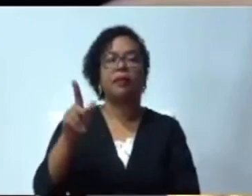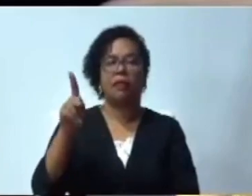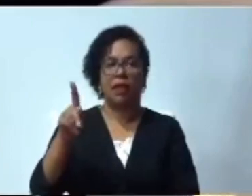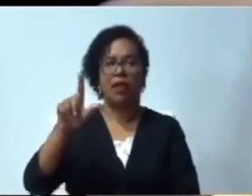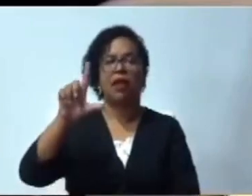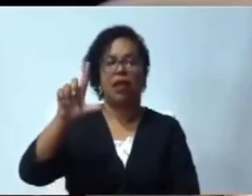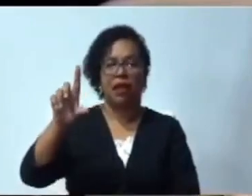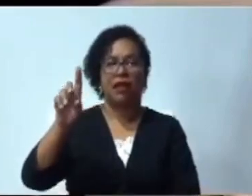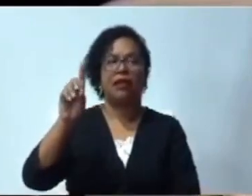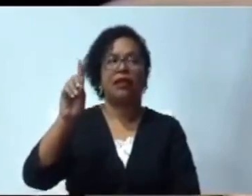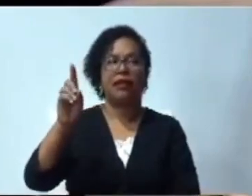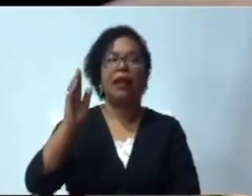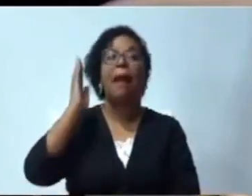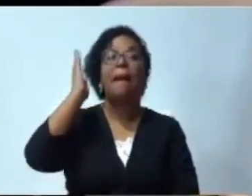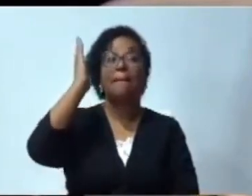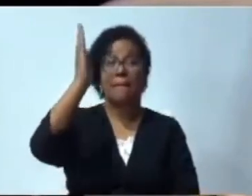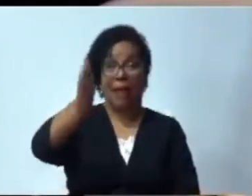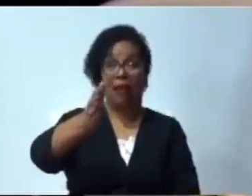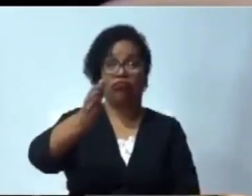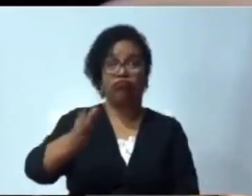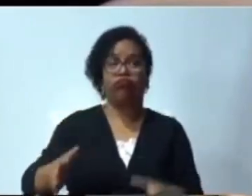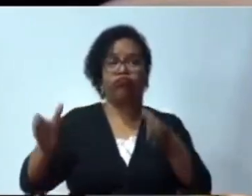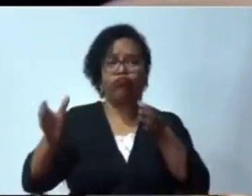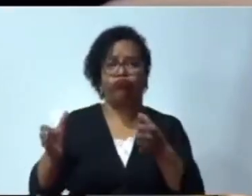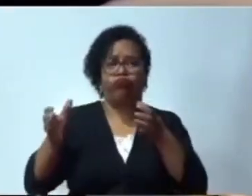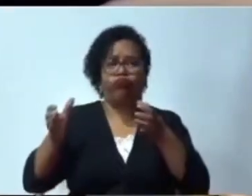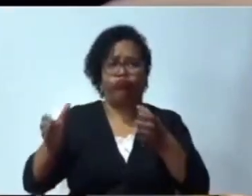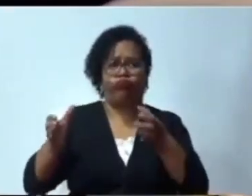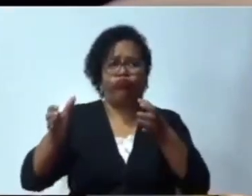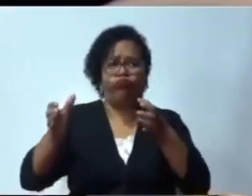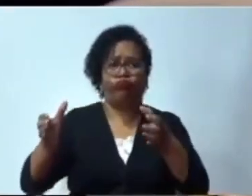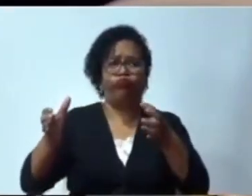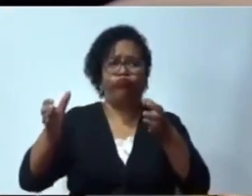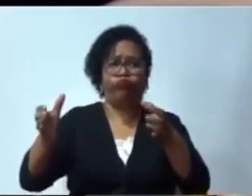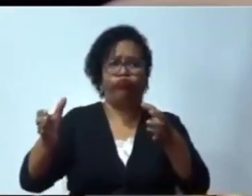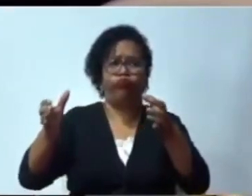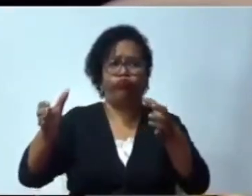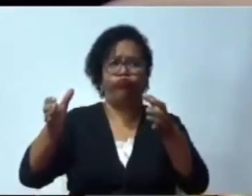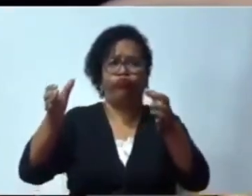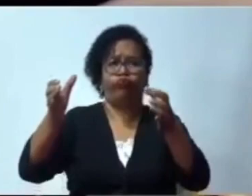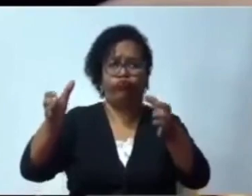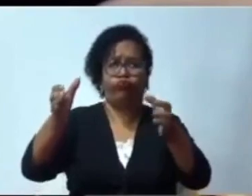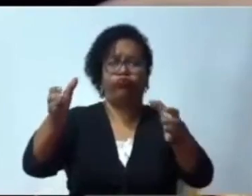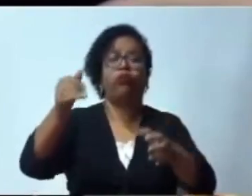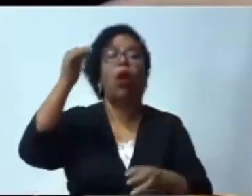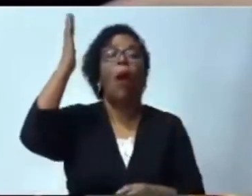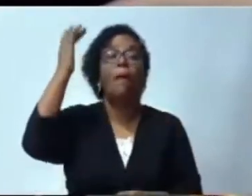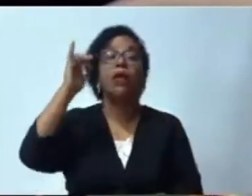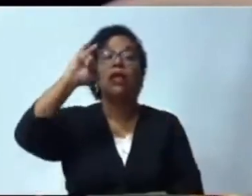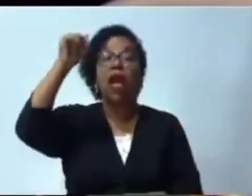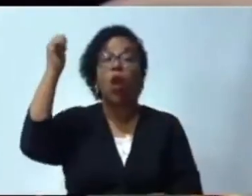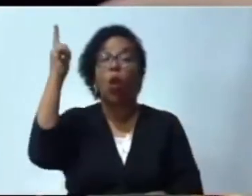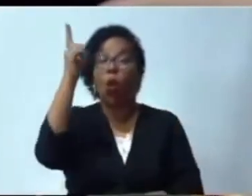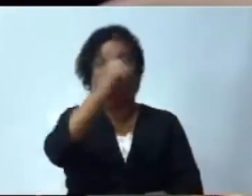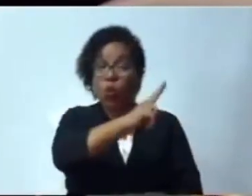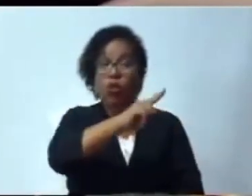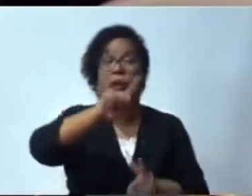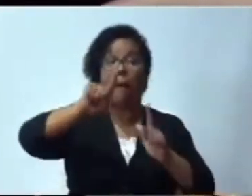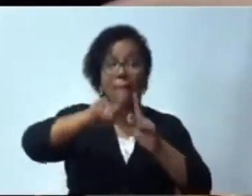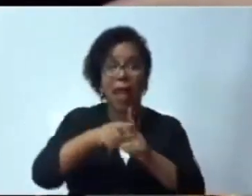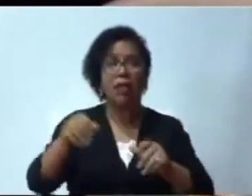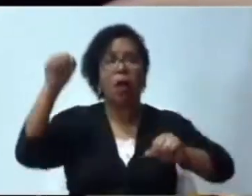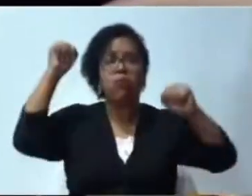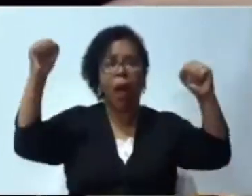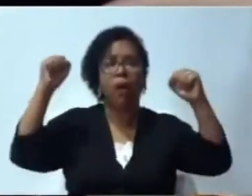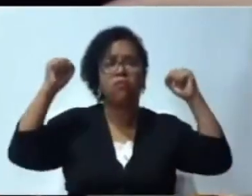las calles, porque cuando en julio empiece el calendario electoral, estaremos en los campos